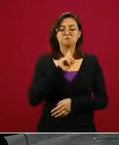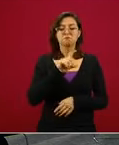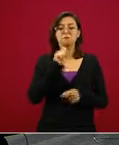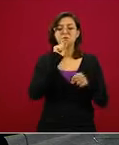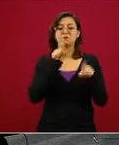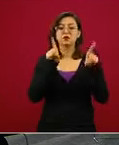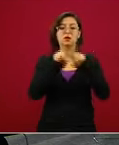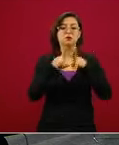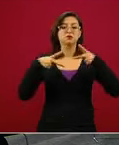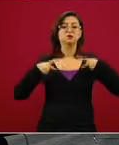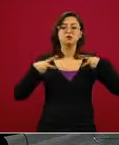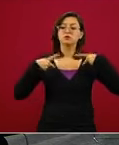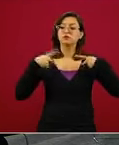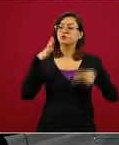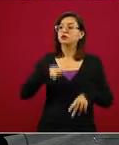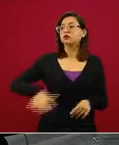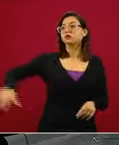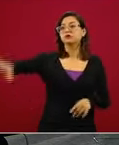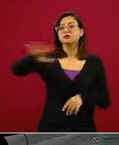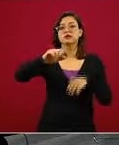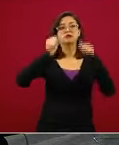la población que nos escucha.